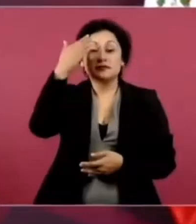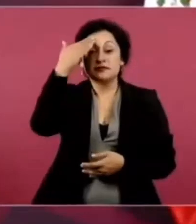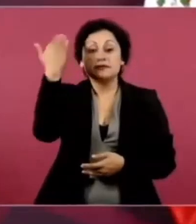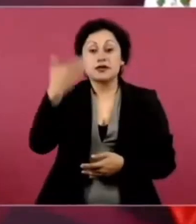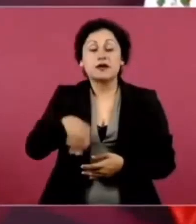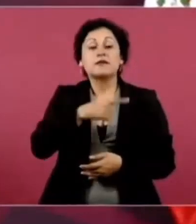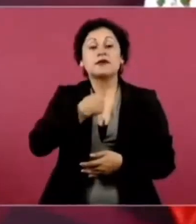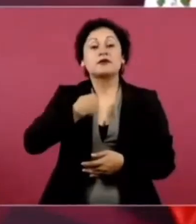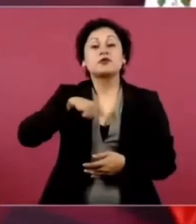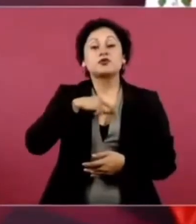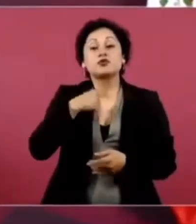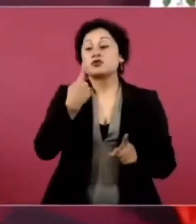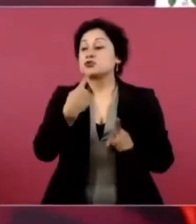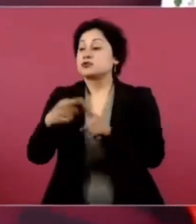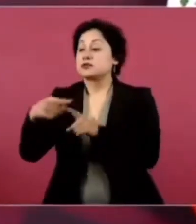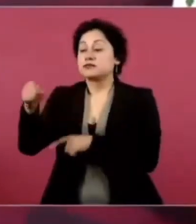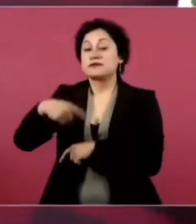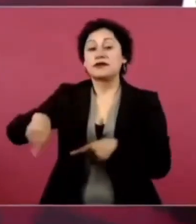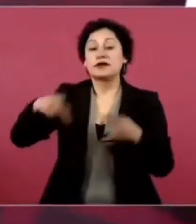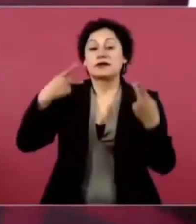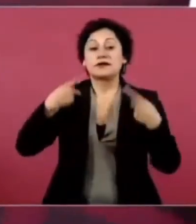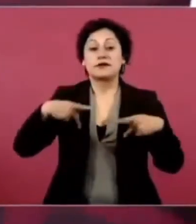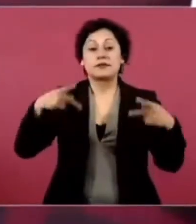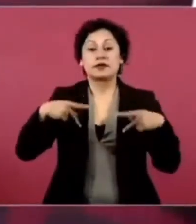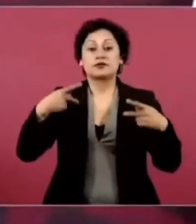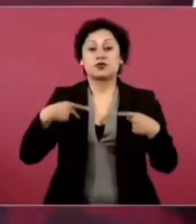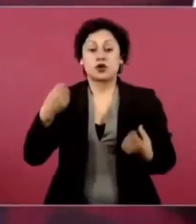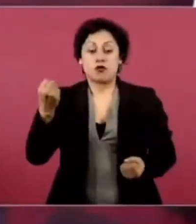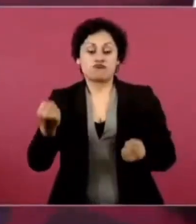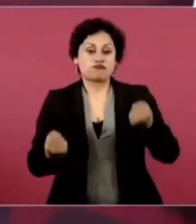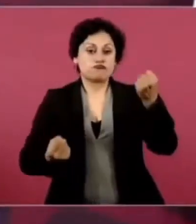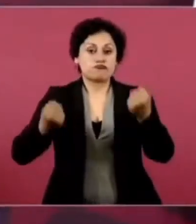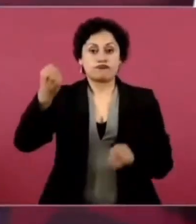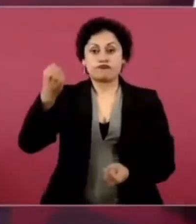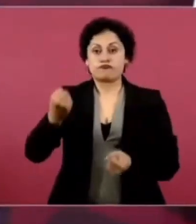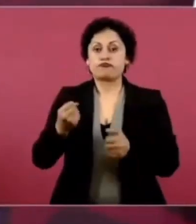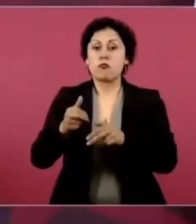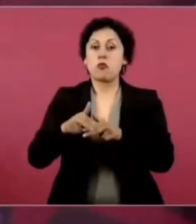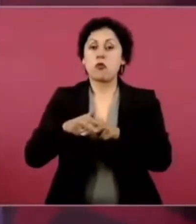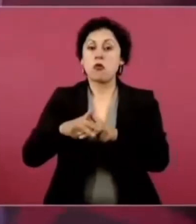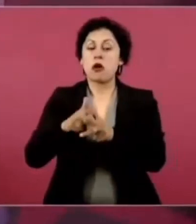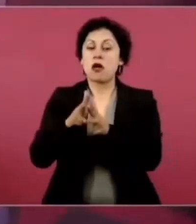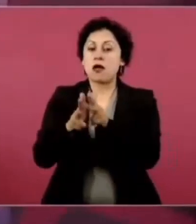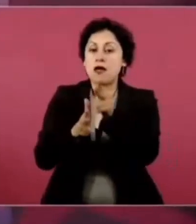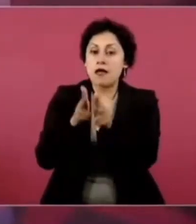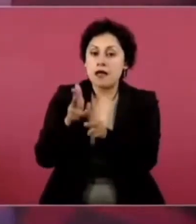capacitar a conductores de trenes a Europa,